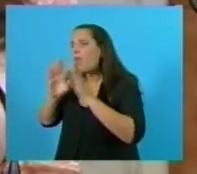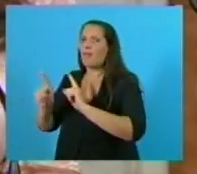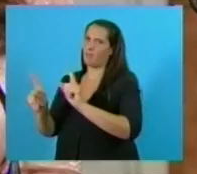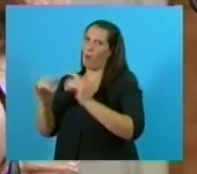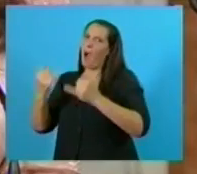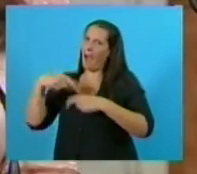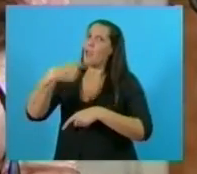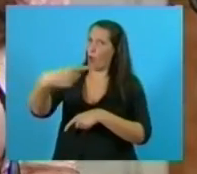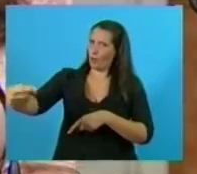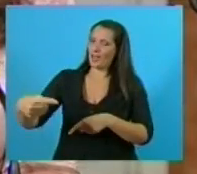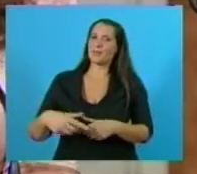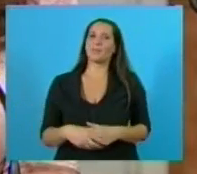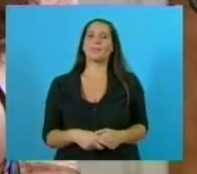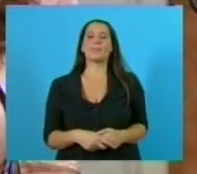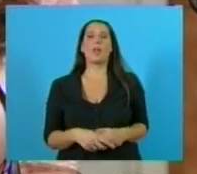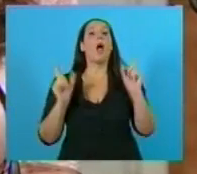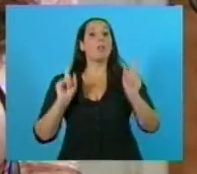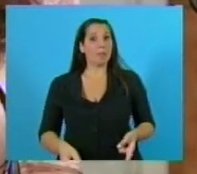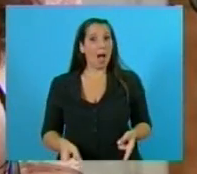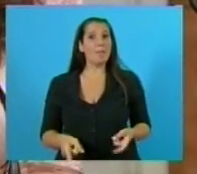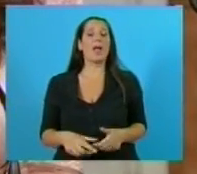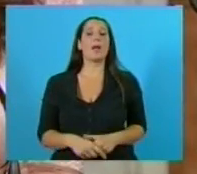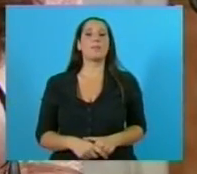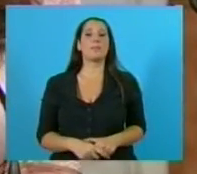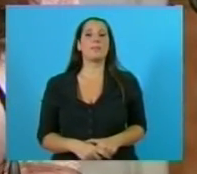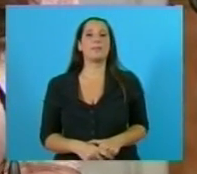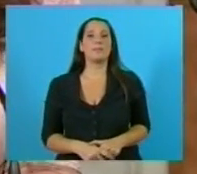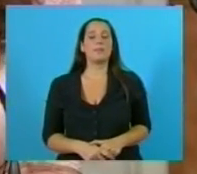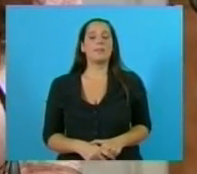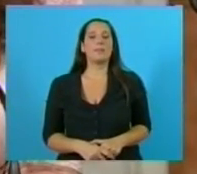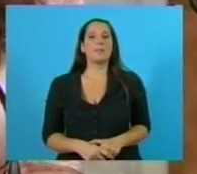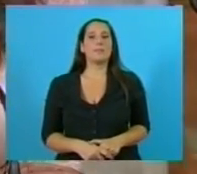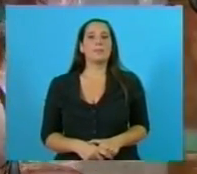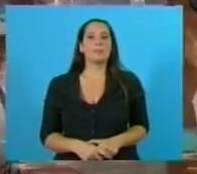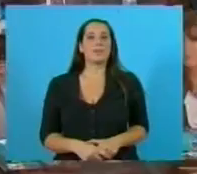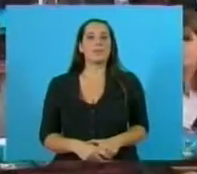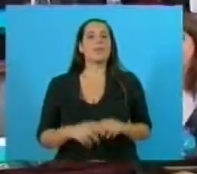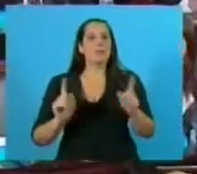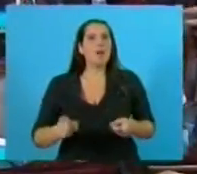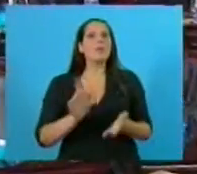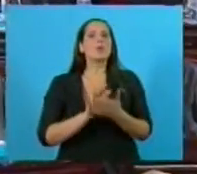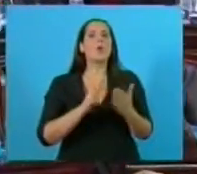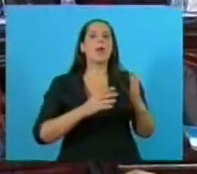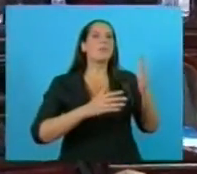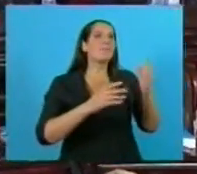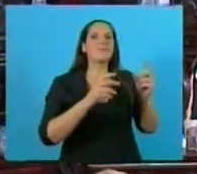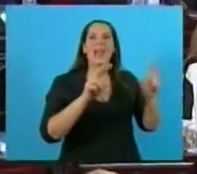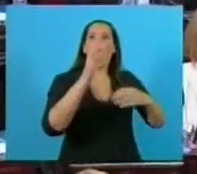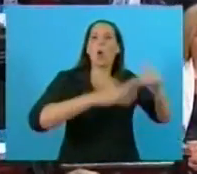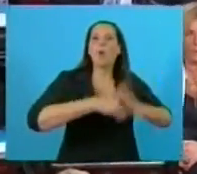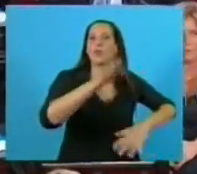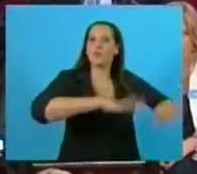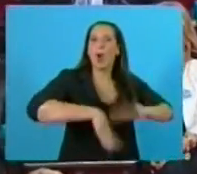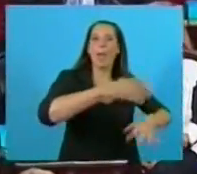También en materia de construcción de